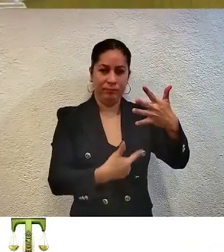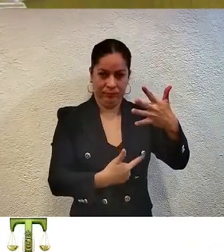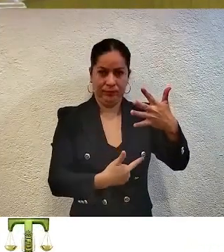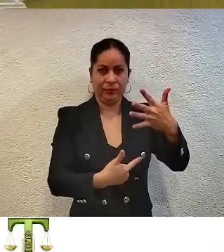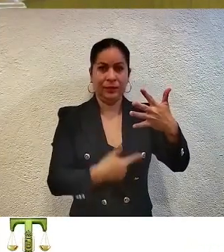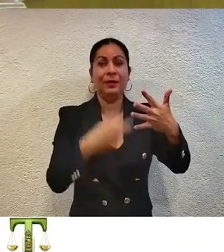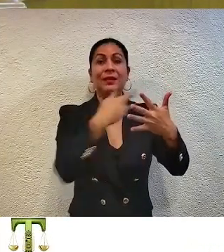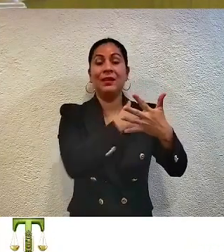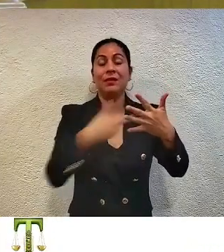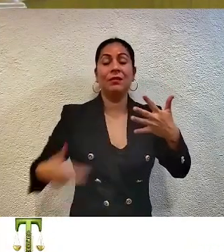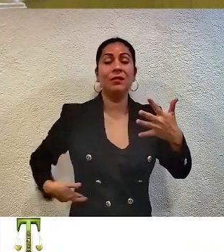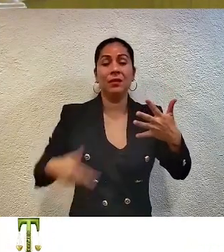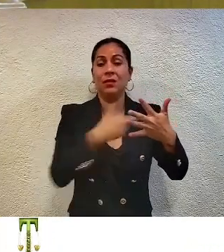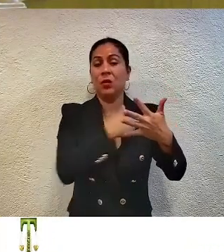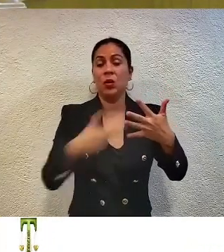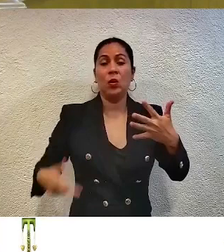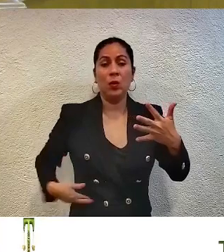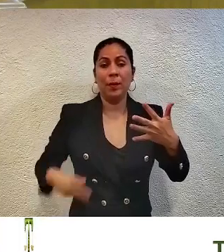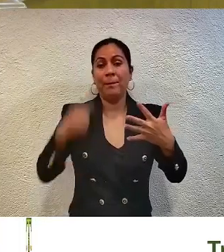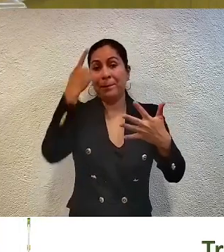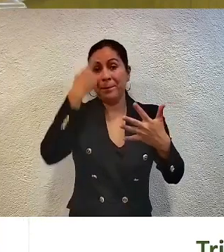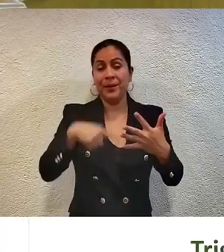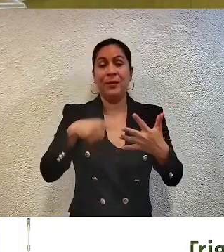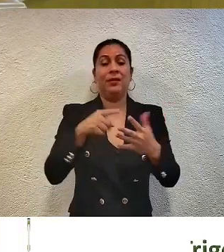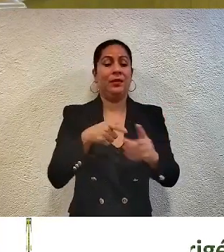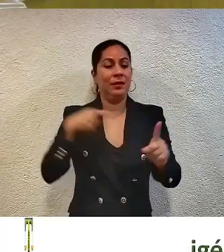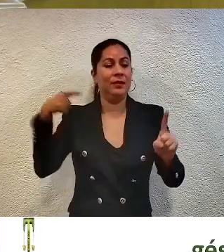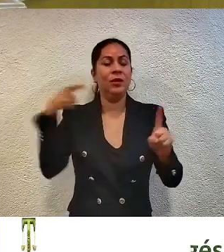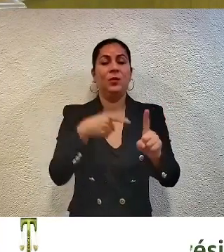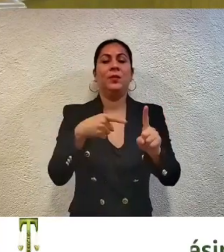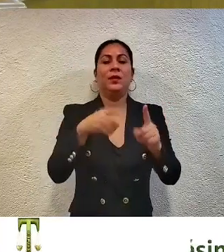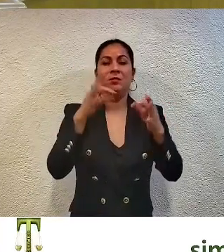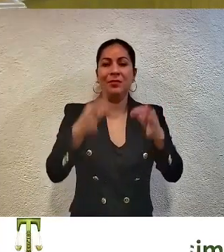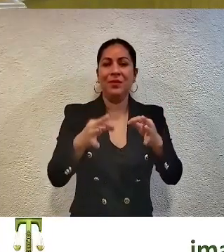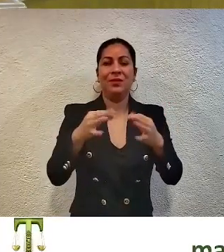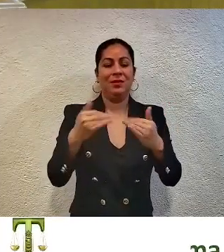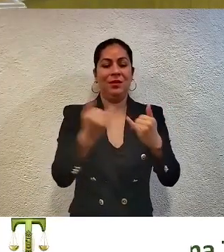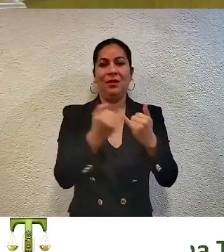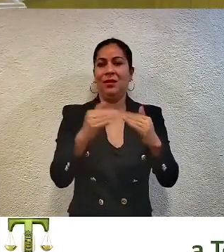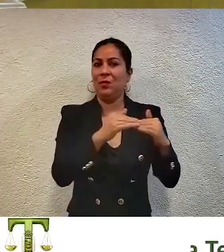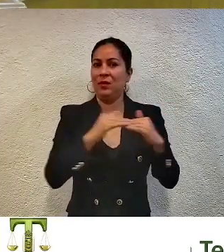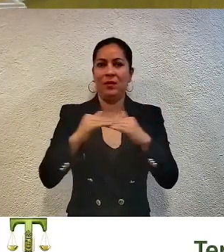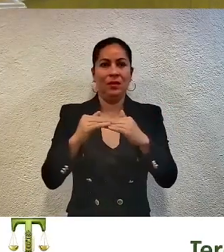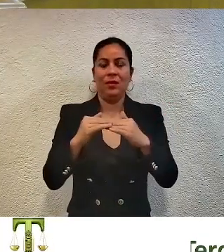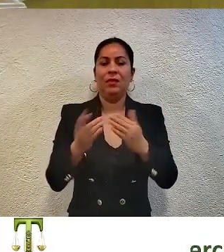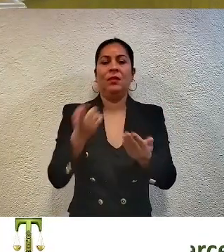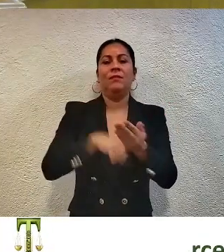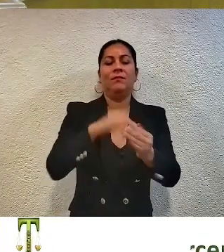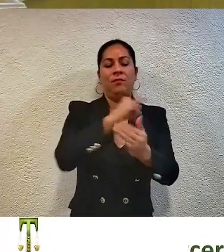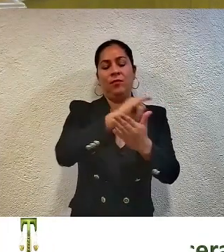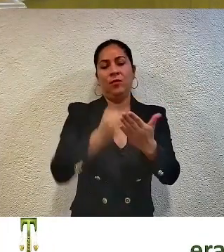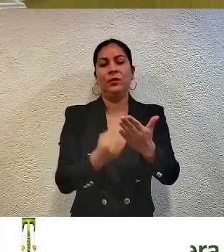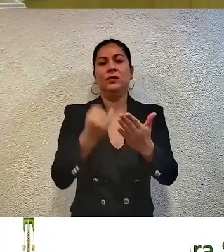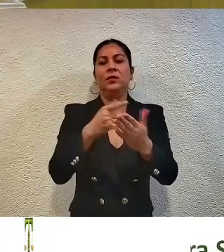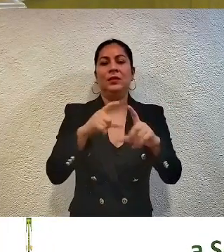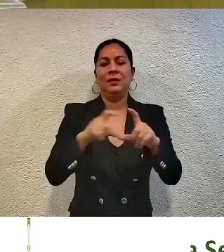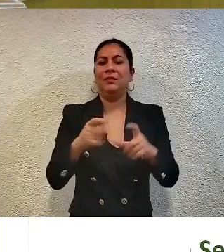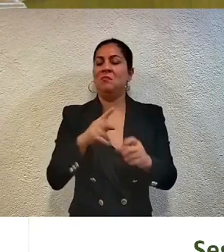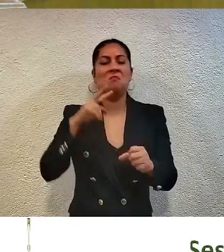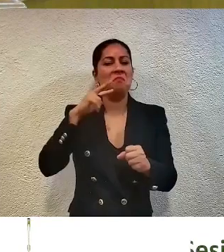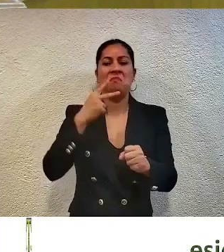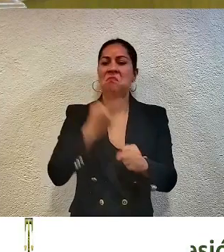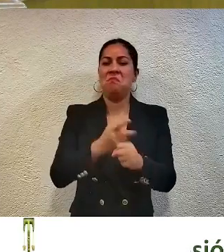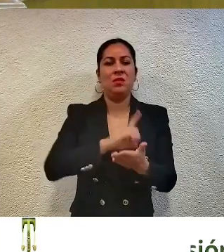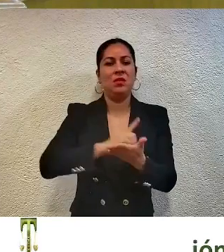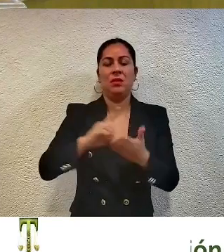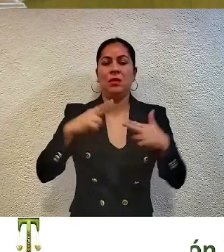regidurías para potencializar el objeto y fin de la acción afirmativa. La porción normativa contenida en este párrafo vulnera el derecho humano